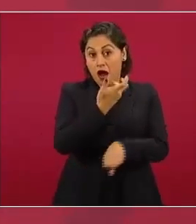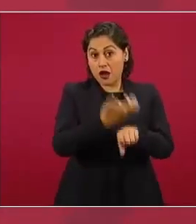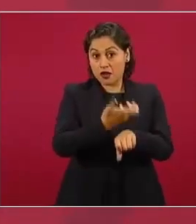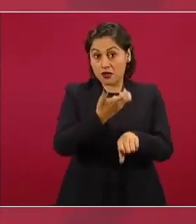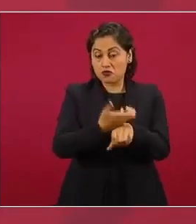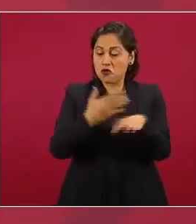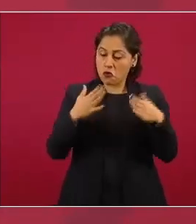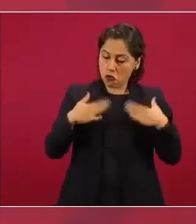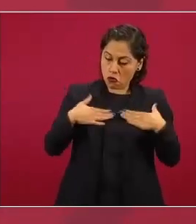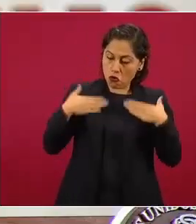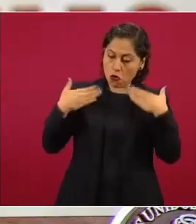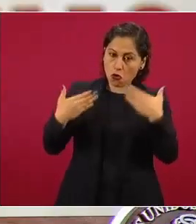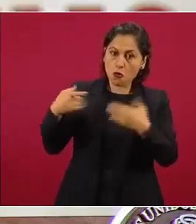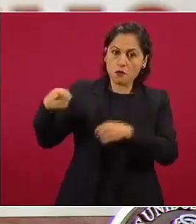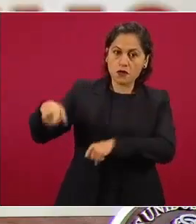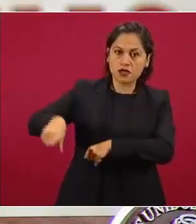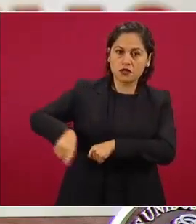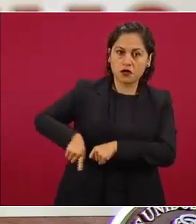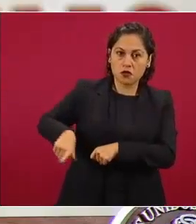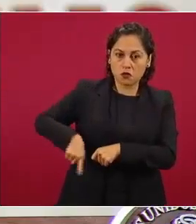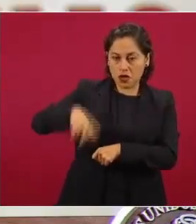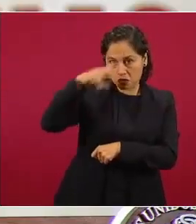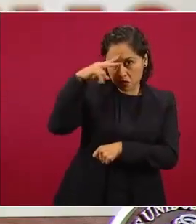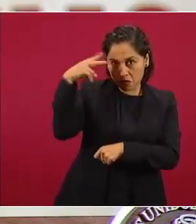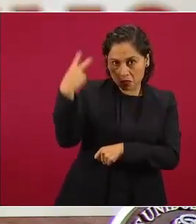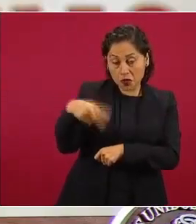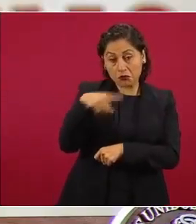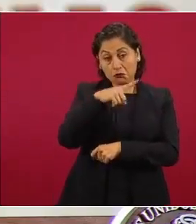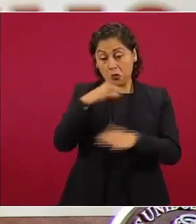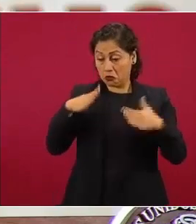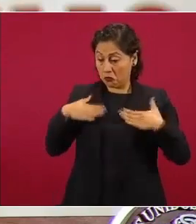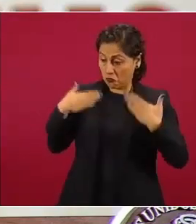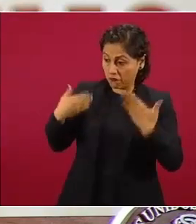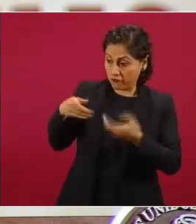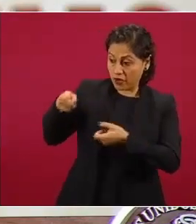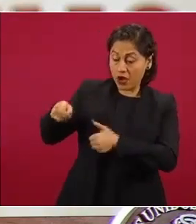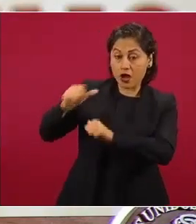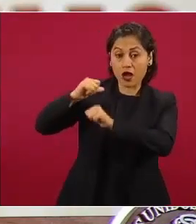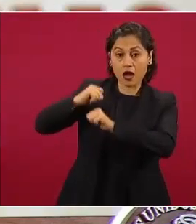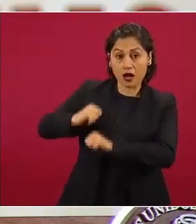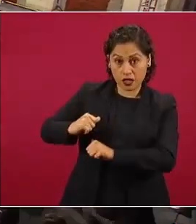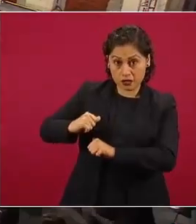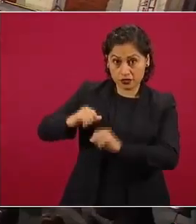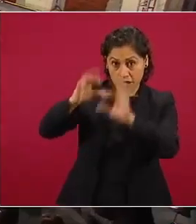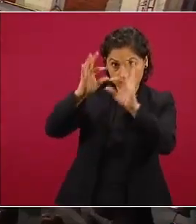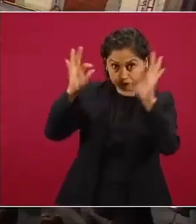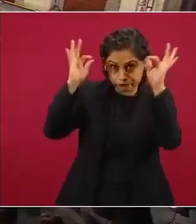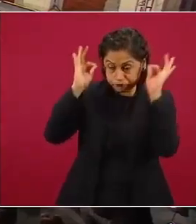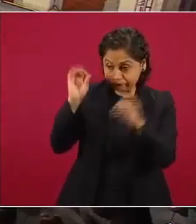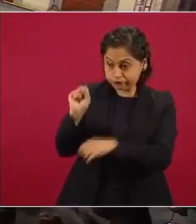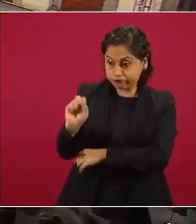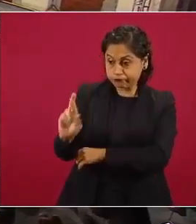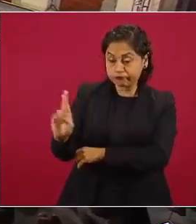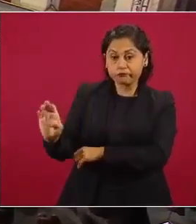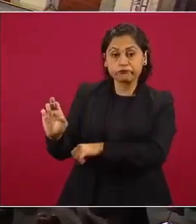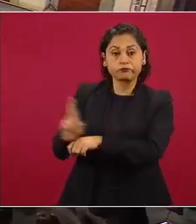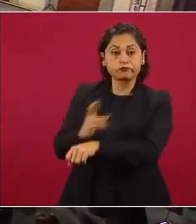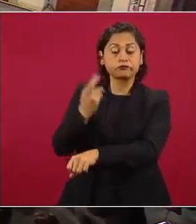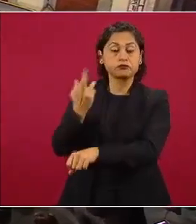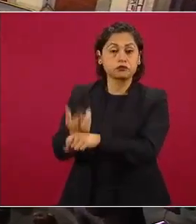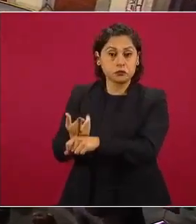en el Canciller hay confianza en la Presidencia de la República